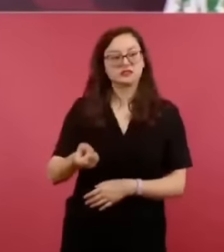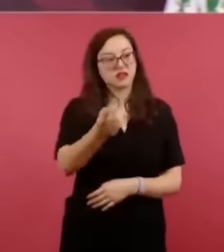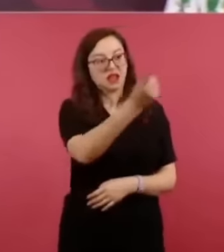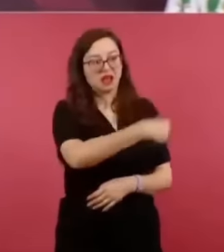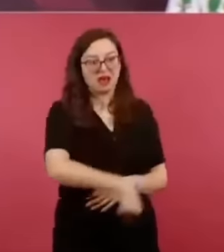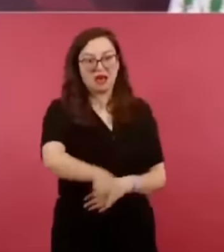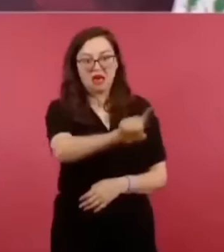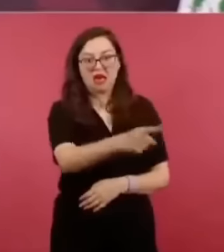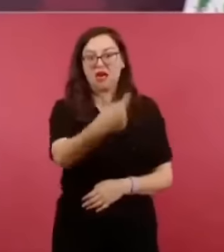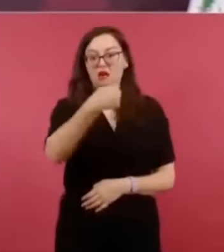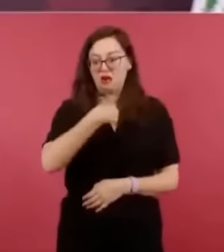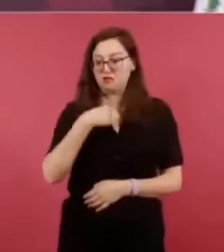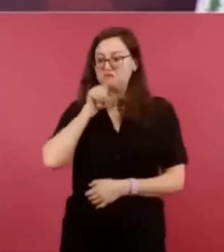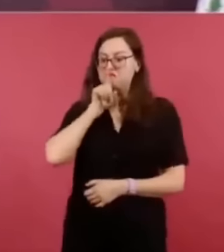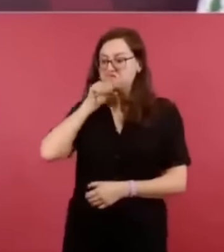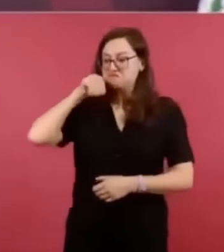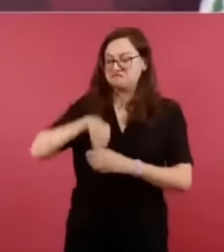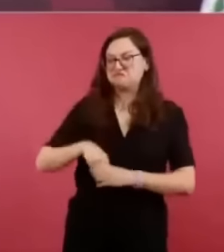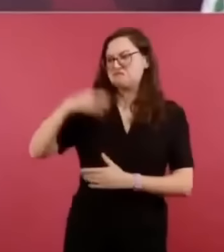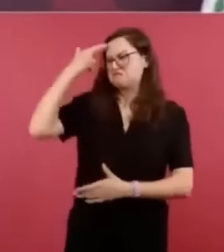a mi persona,